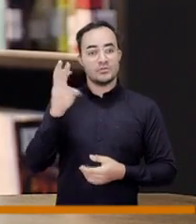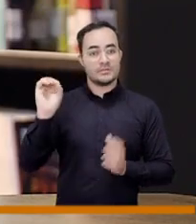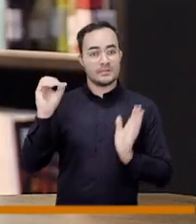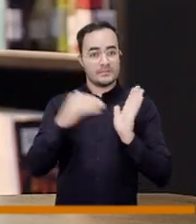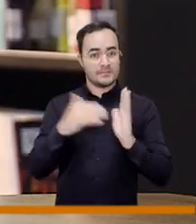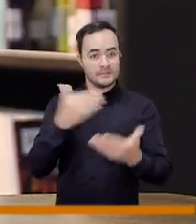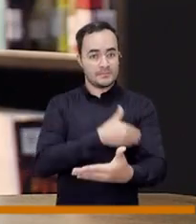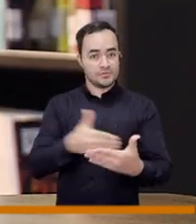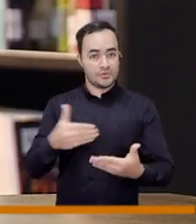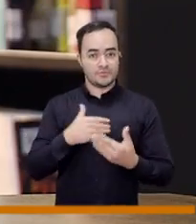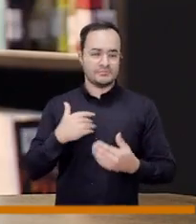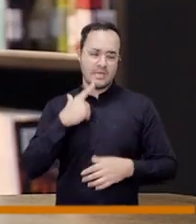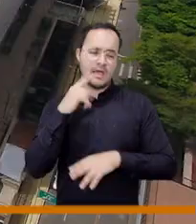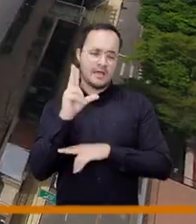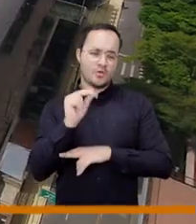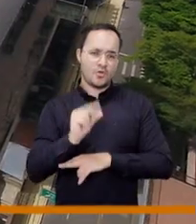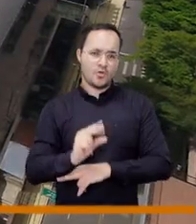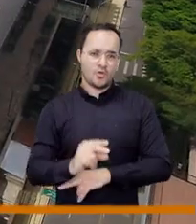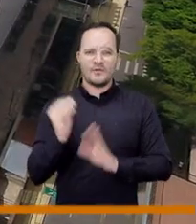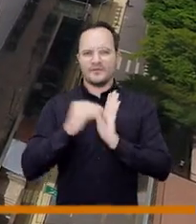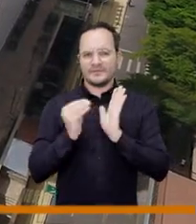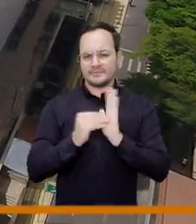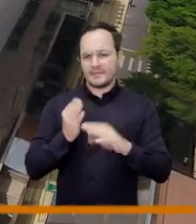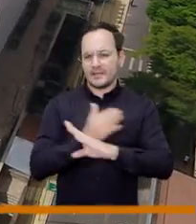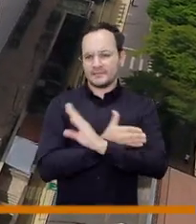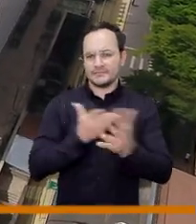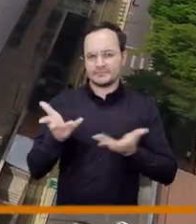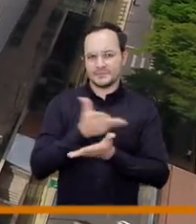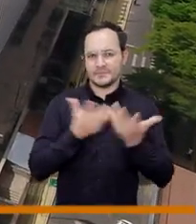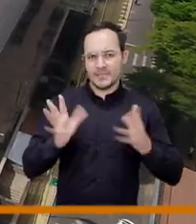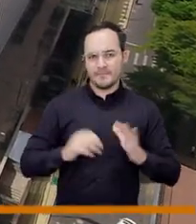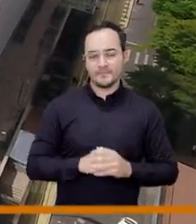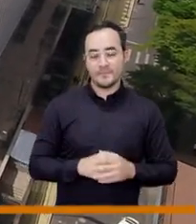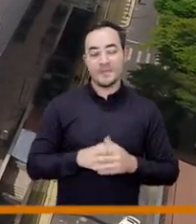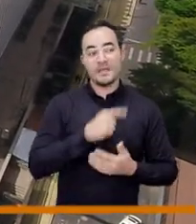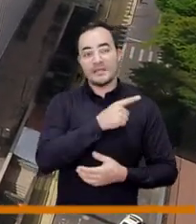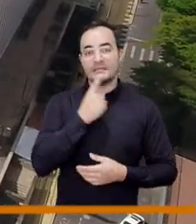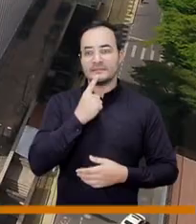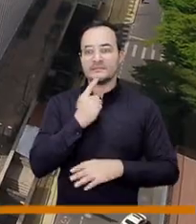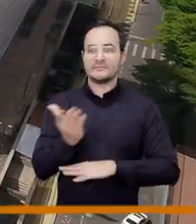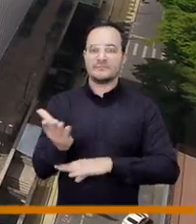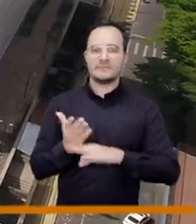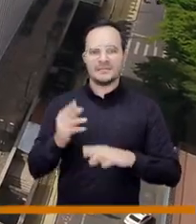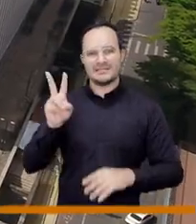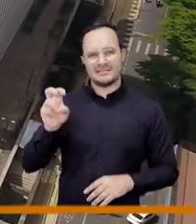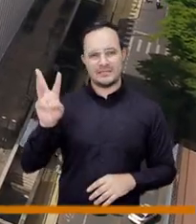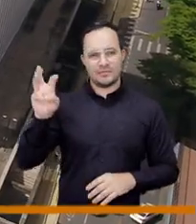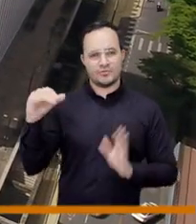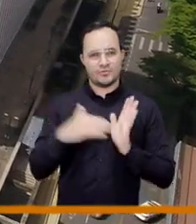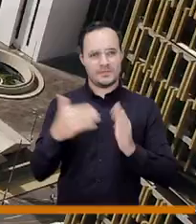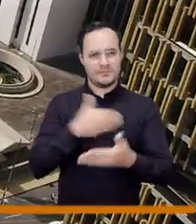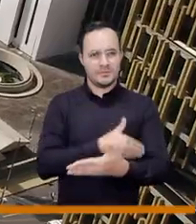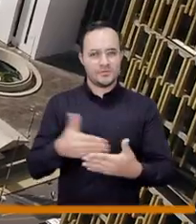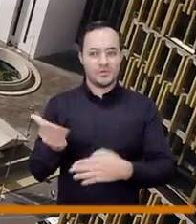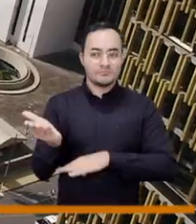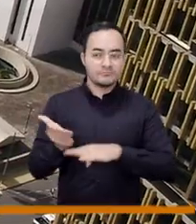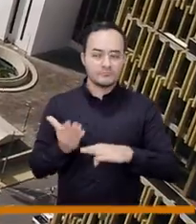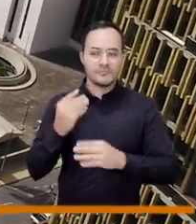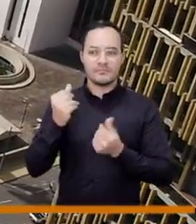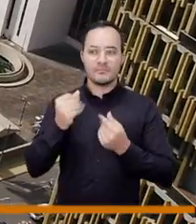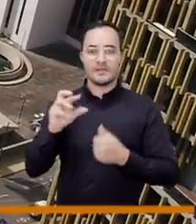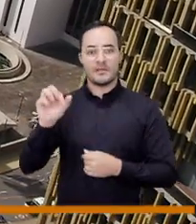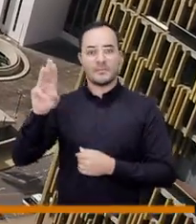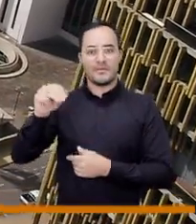millones de pesos que como decíamos se negaron varias veces por parte de la corporación sino que ahora son 78 mil millones de pesos